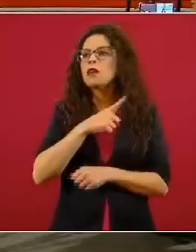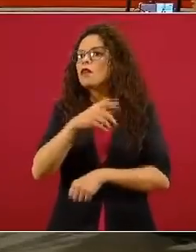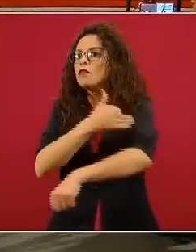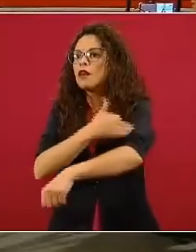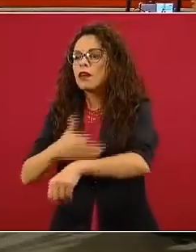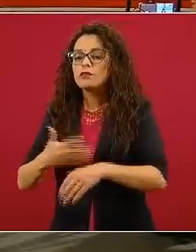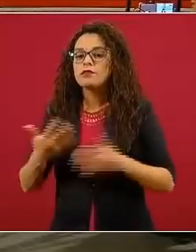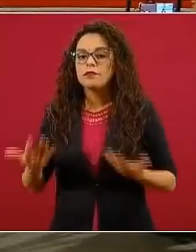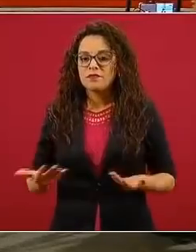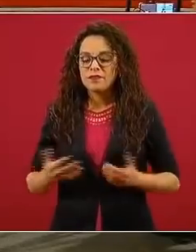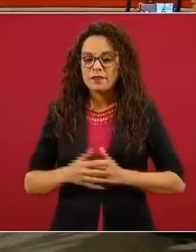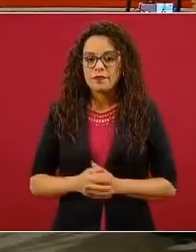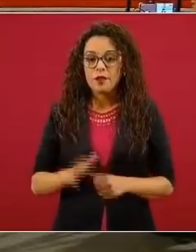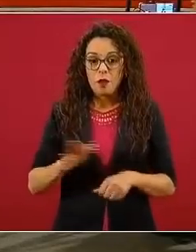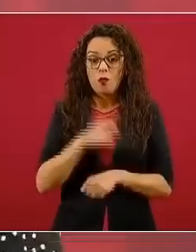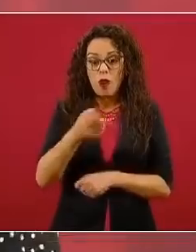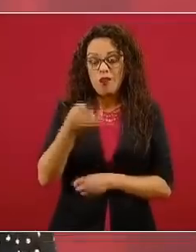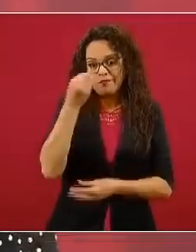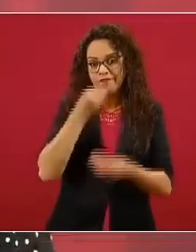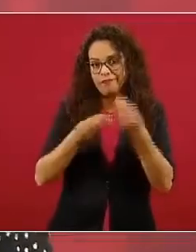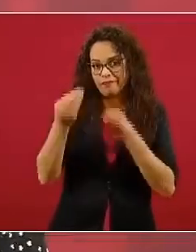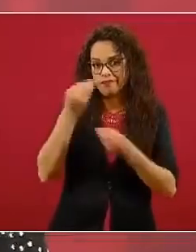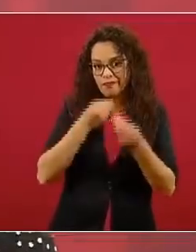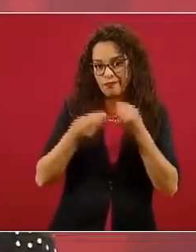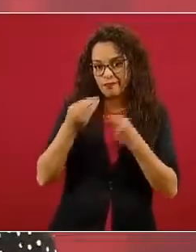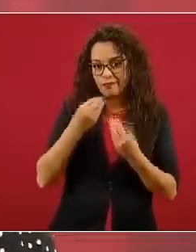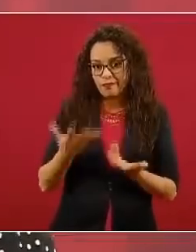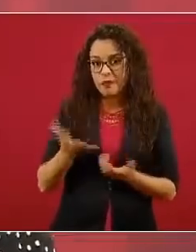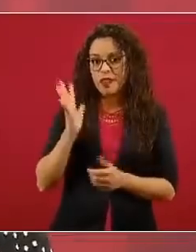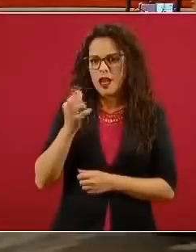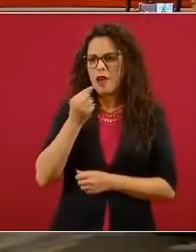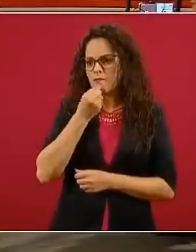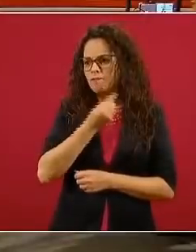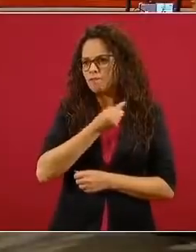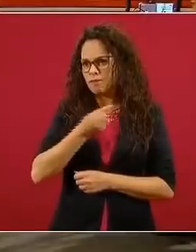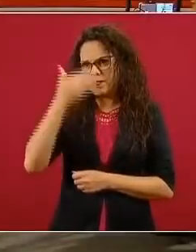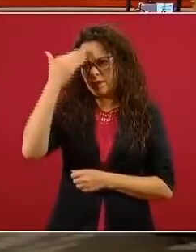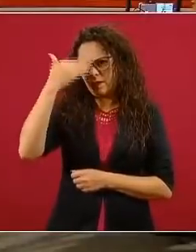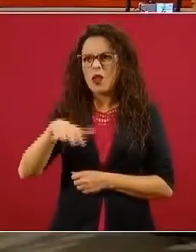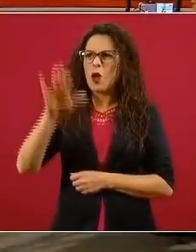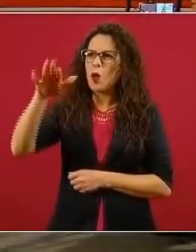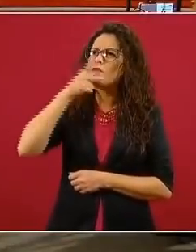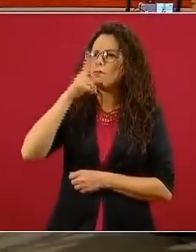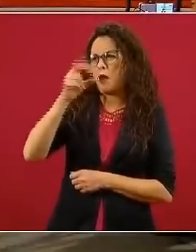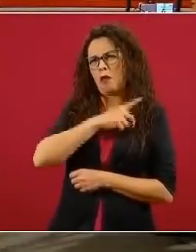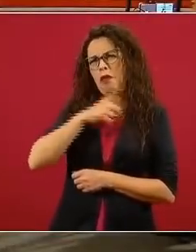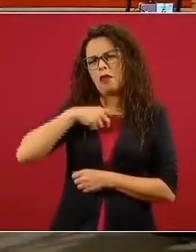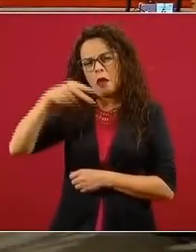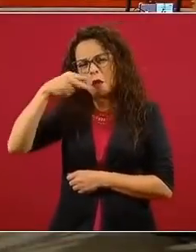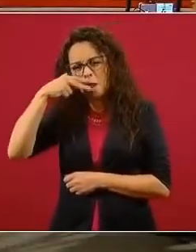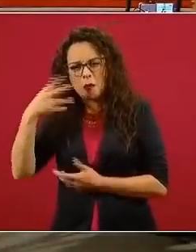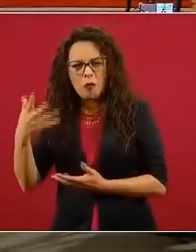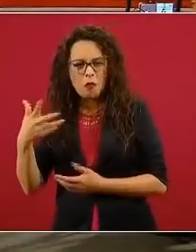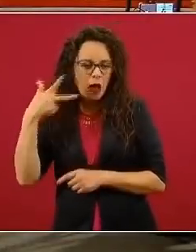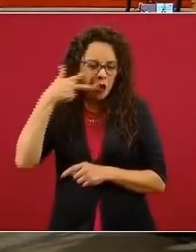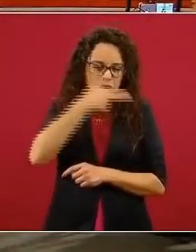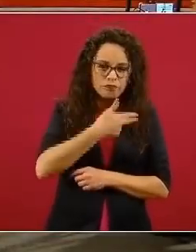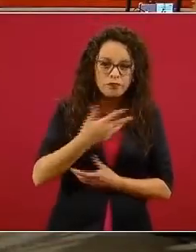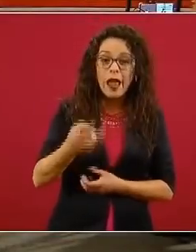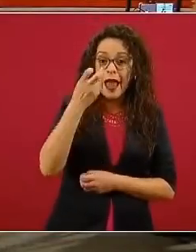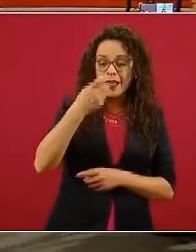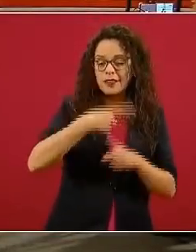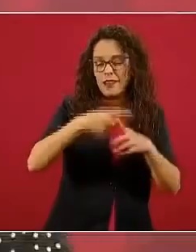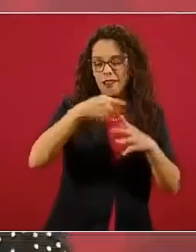pues, de tomar estos alimentos, ¿no? Ya los niños, ay papá, no fumes, ese tipo de cosas, ¿no? Entonces, yo creo que la